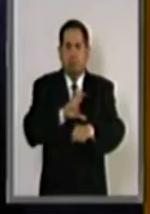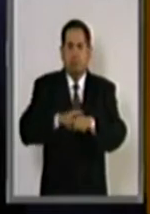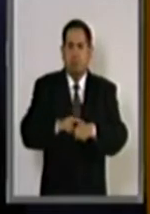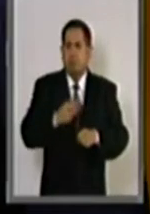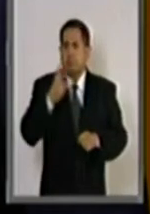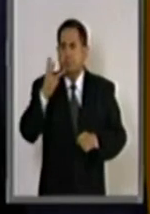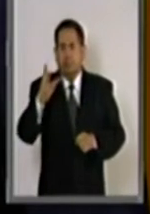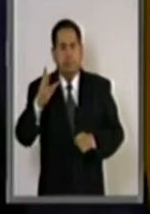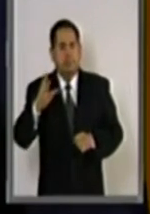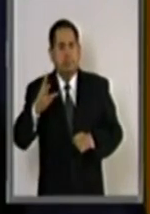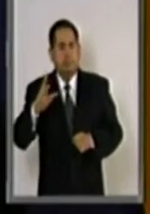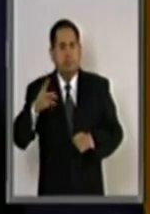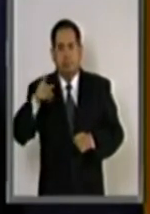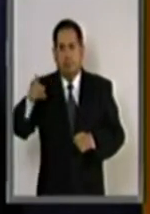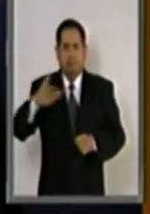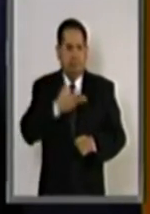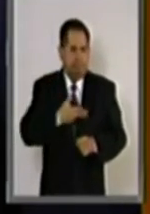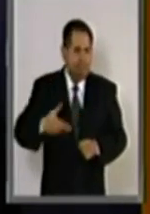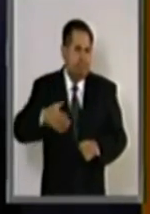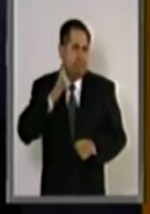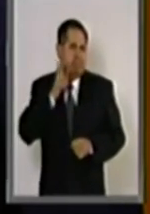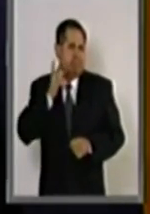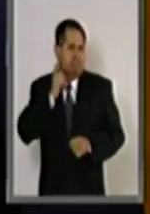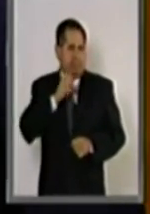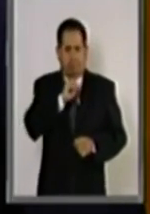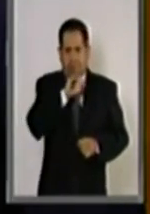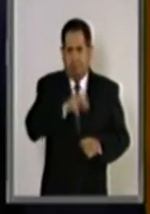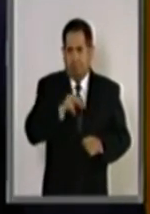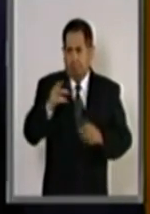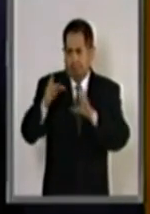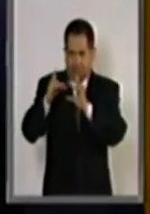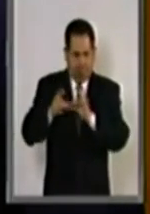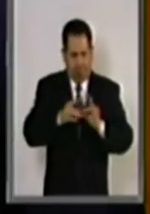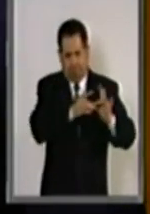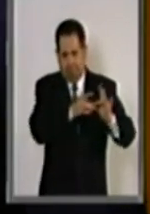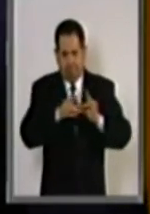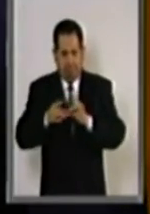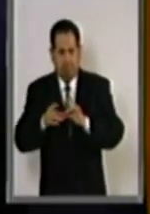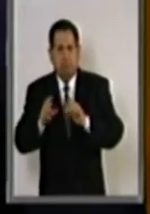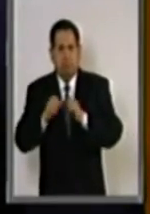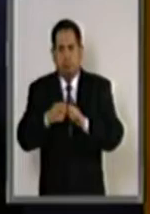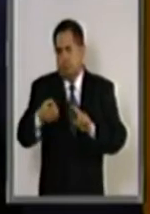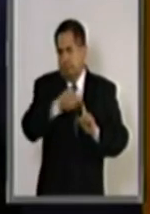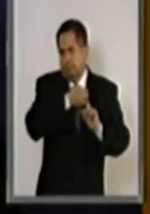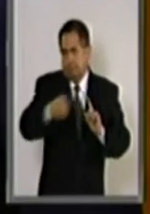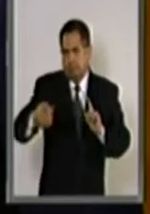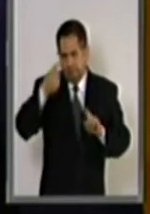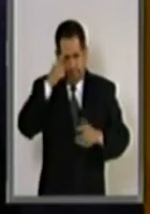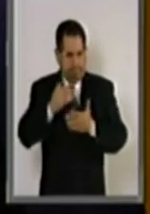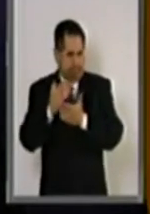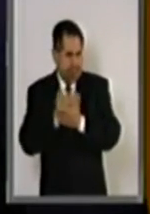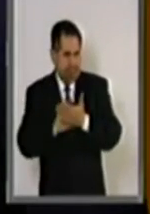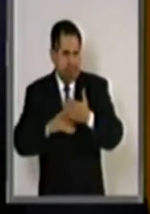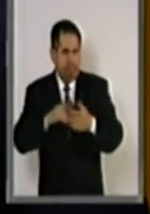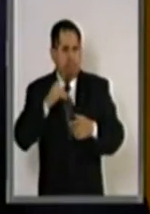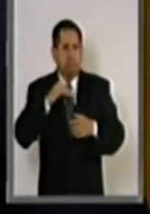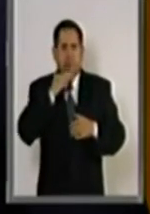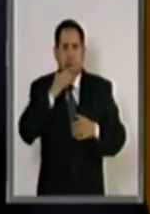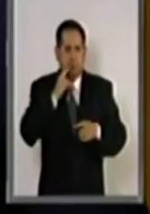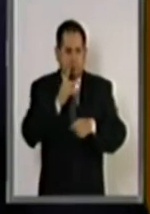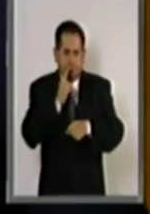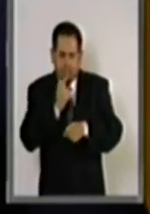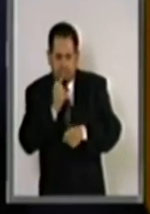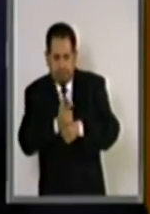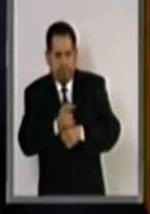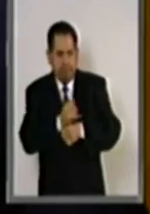órdenes y se fortalece el papel de las autoridades competentes en la prevención, investigación y